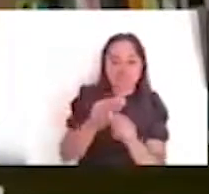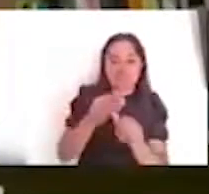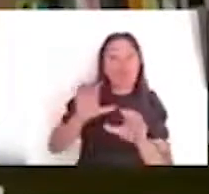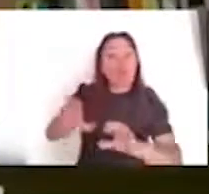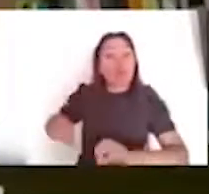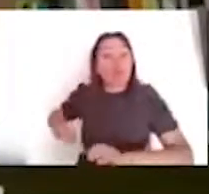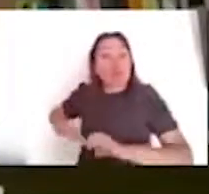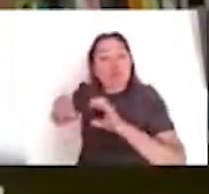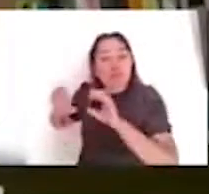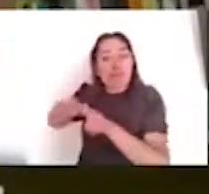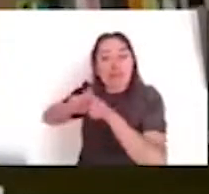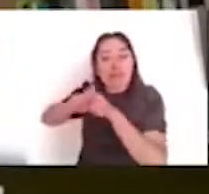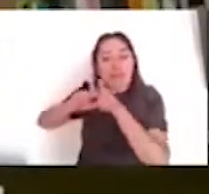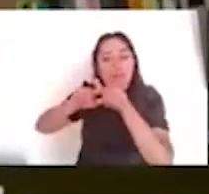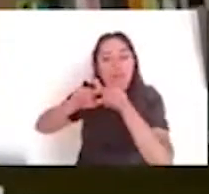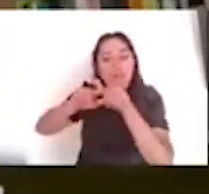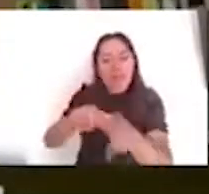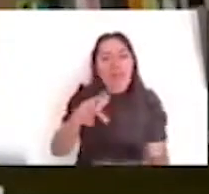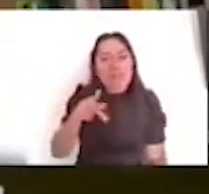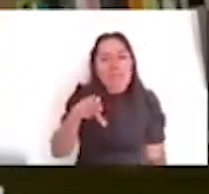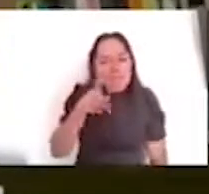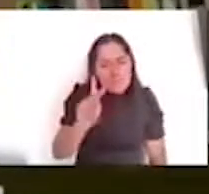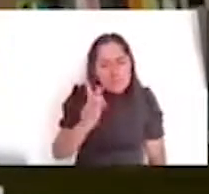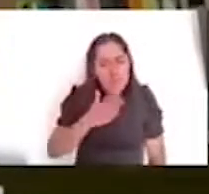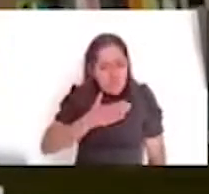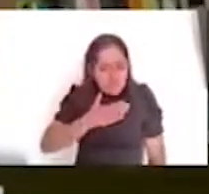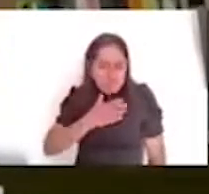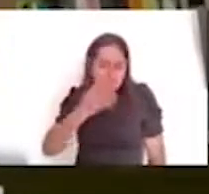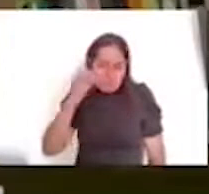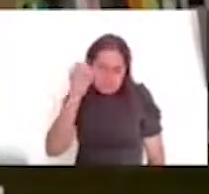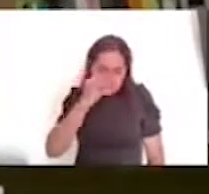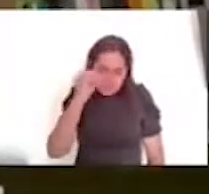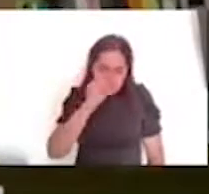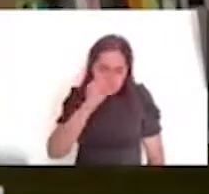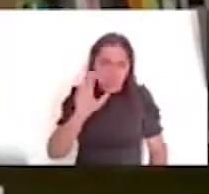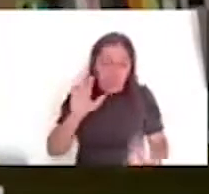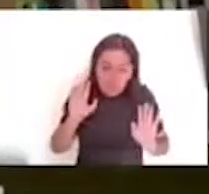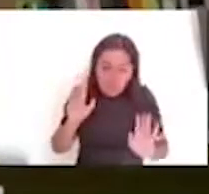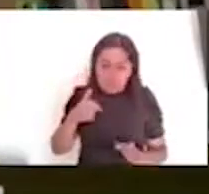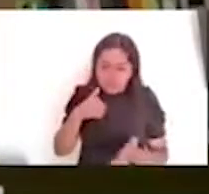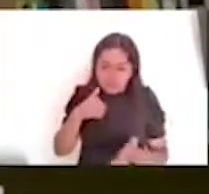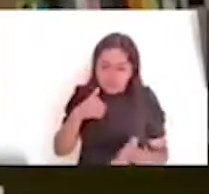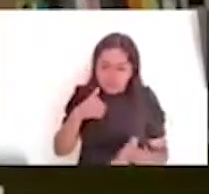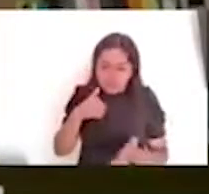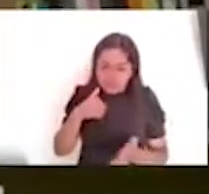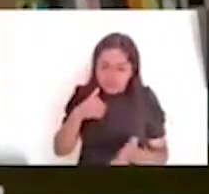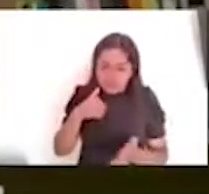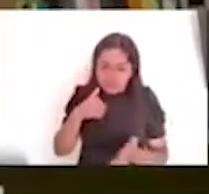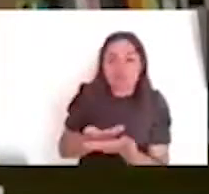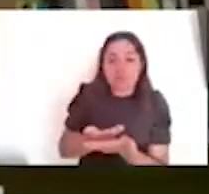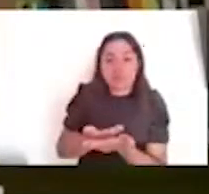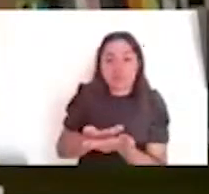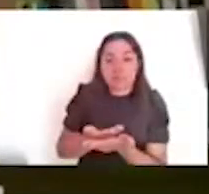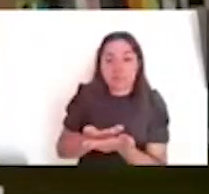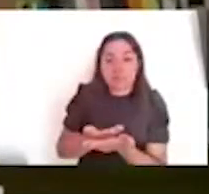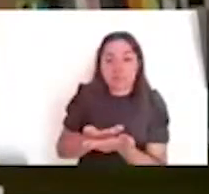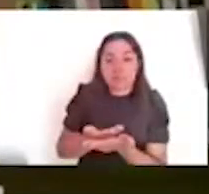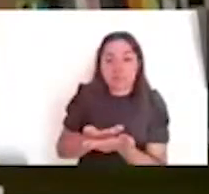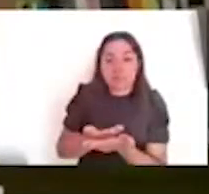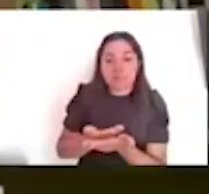pero yo considero que, bueno, en nuestro caso, este, nuestra misión es investigar,